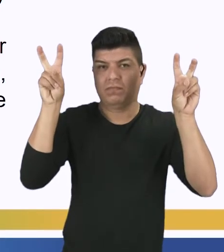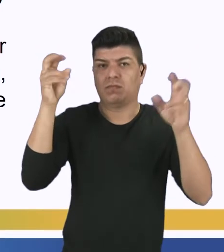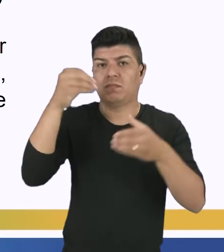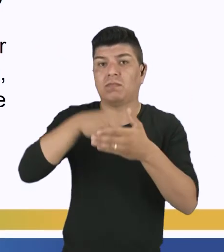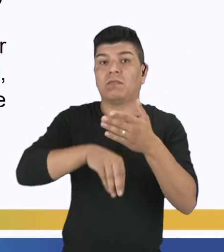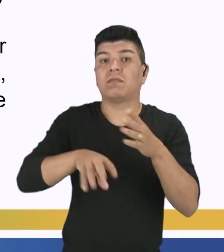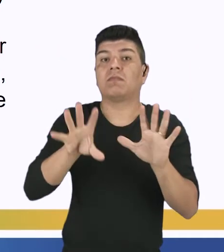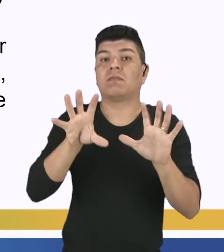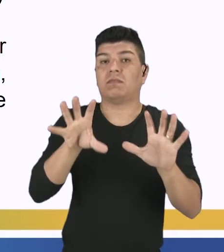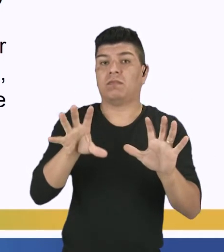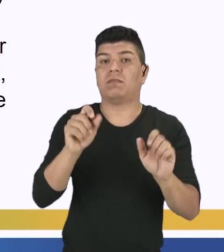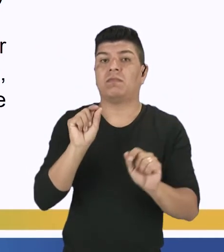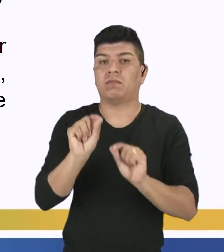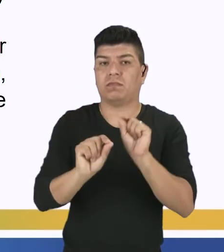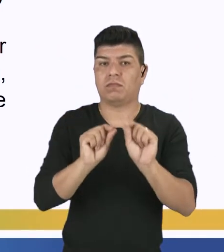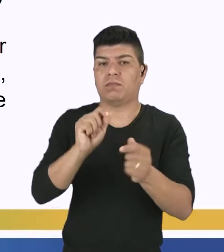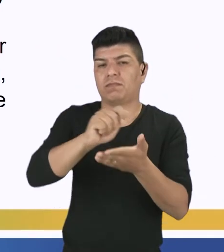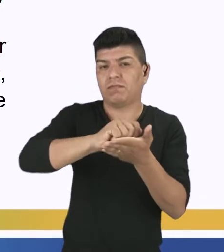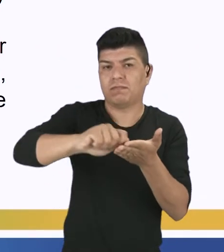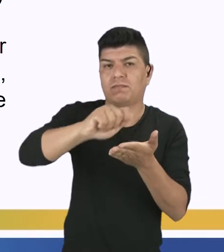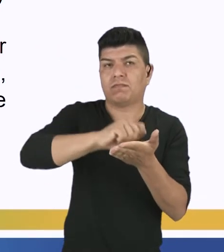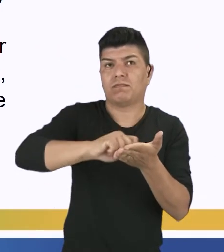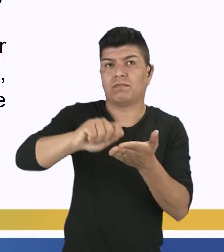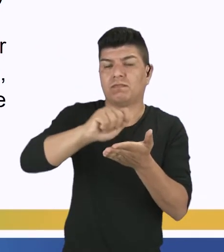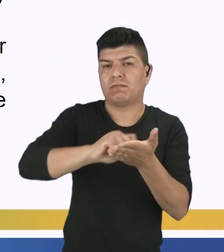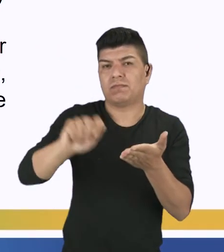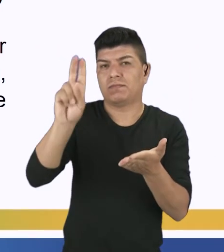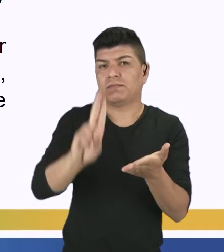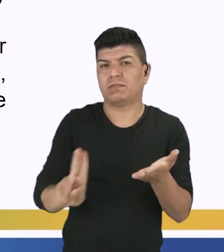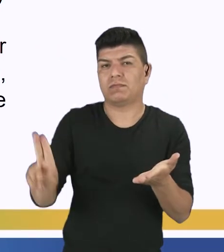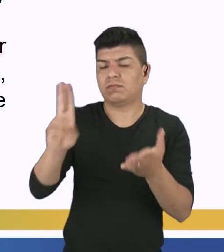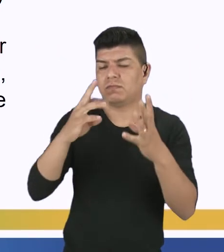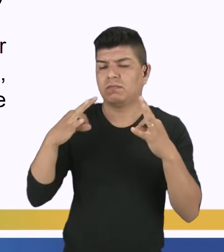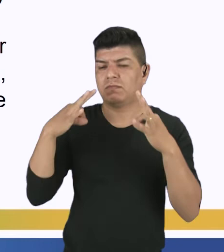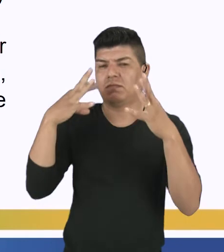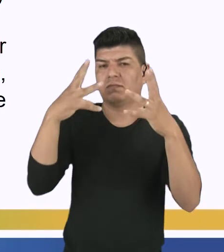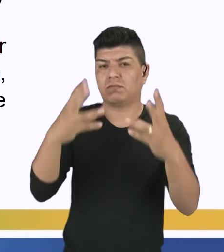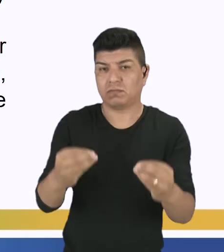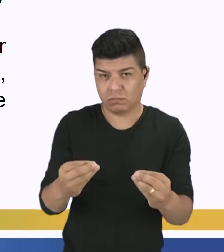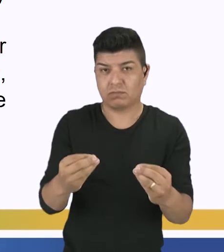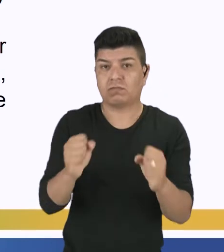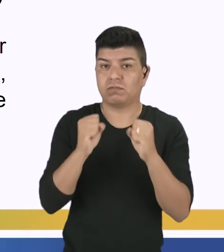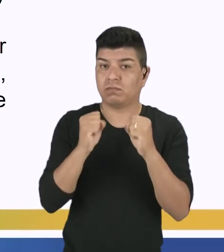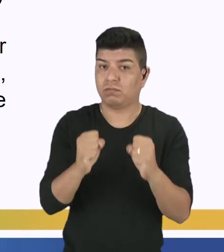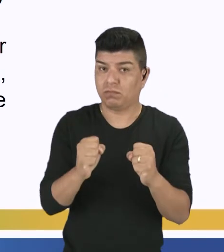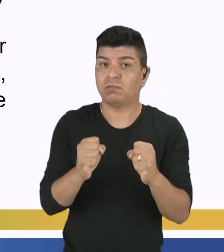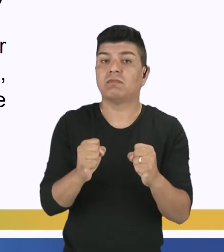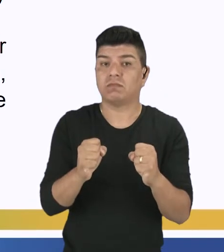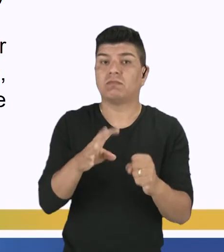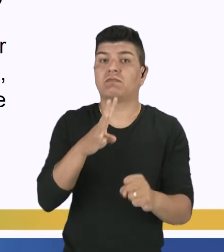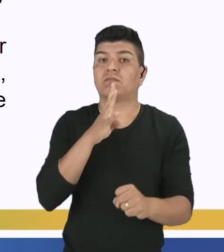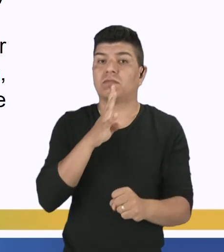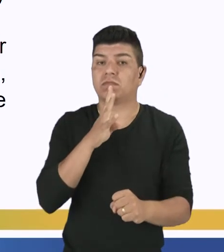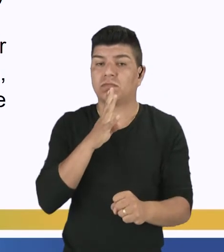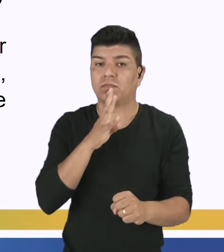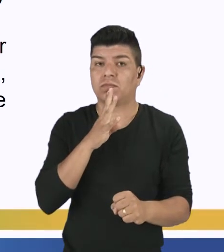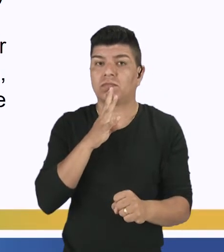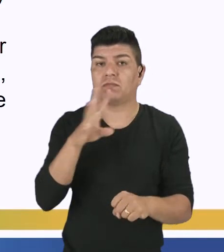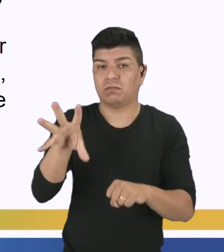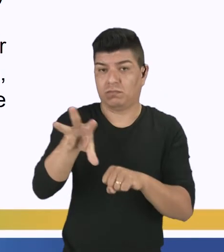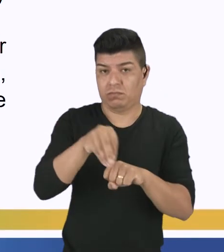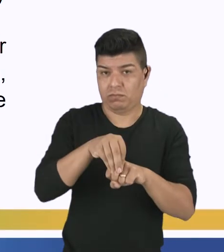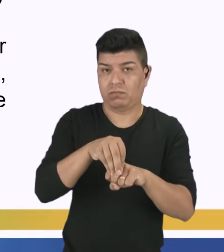Para esto, él deberá escribir y utilizar todas las herramientas posibles que él conocer, ¿está?